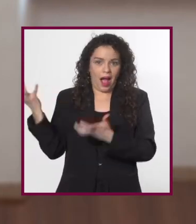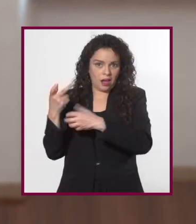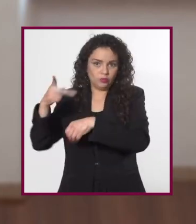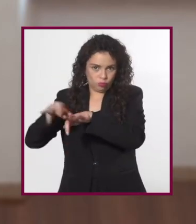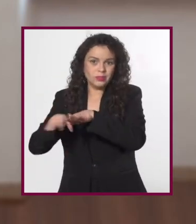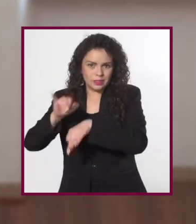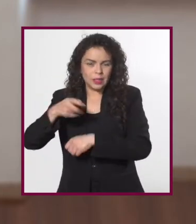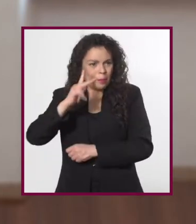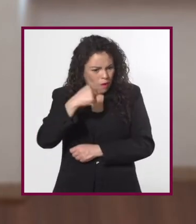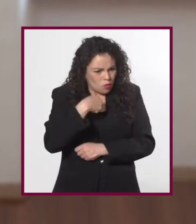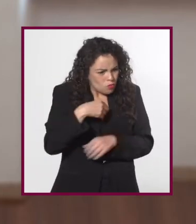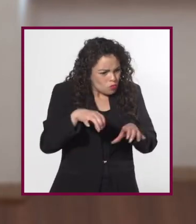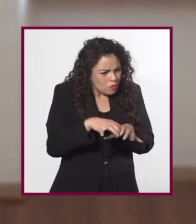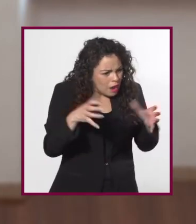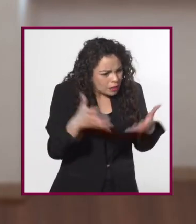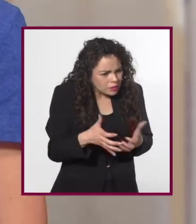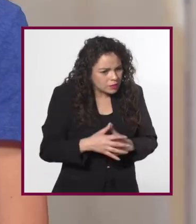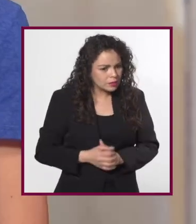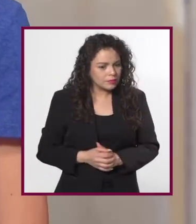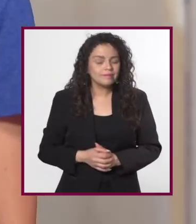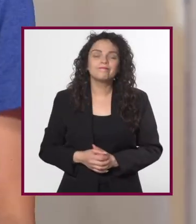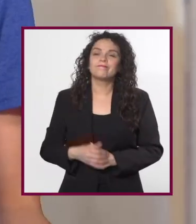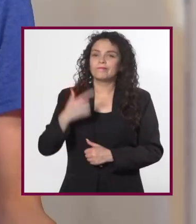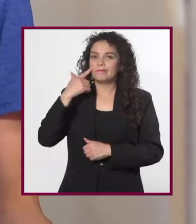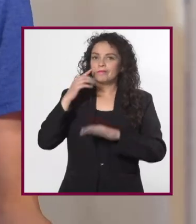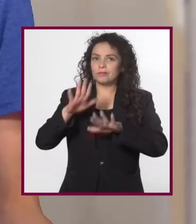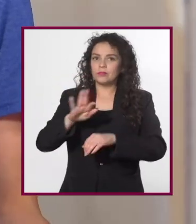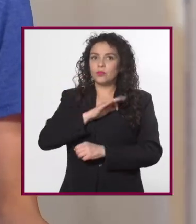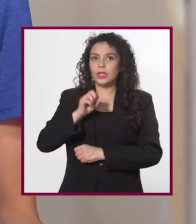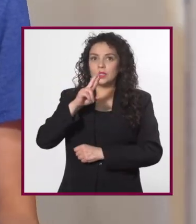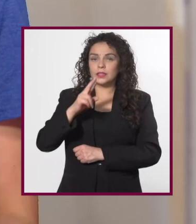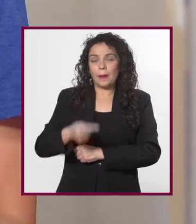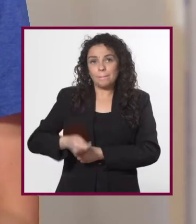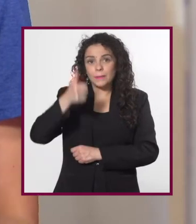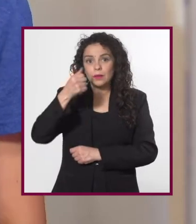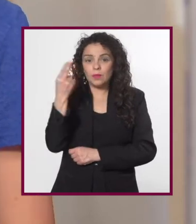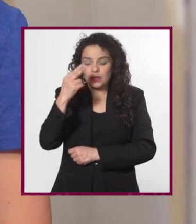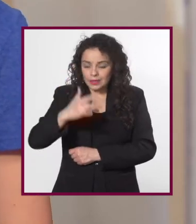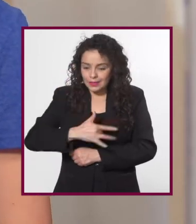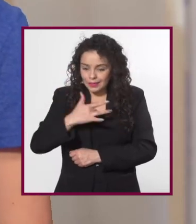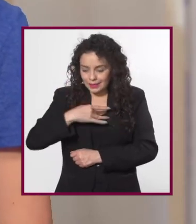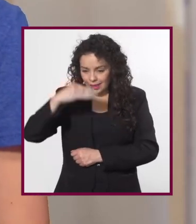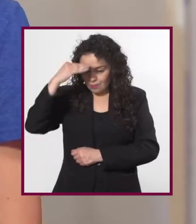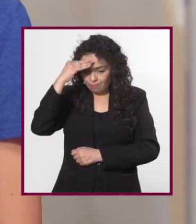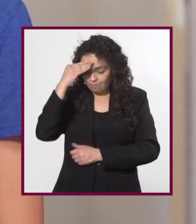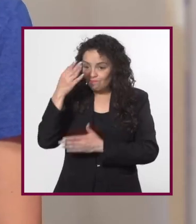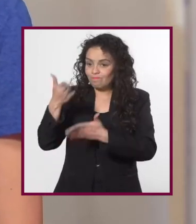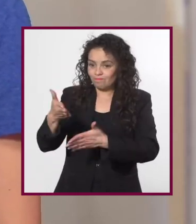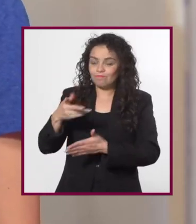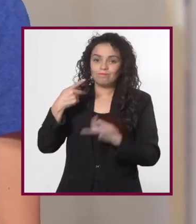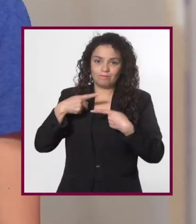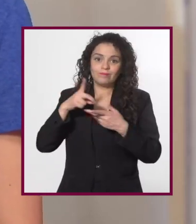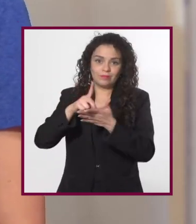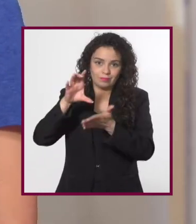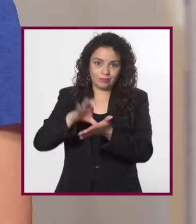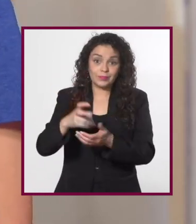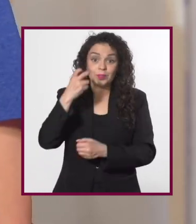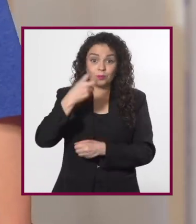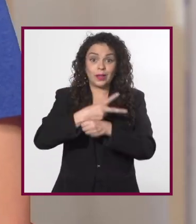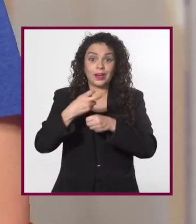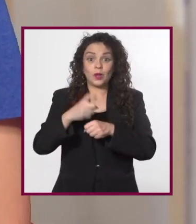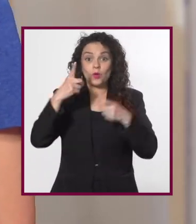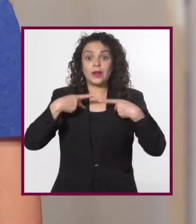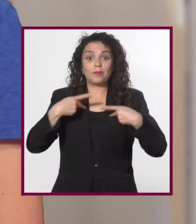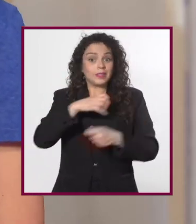yo ¿qué puedo hacer? Tal vez el primer paso sea sensibilizarnos. Para eso tenemos con nosotros a